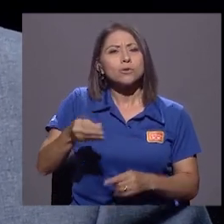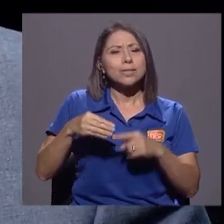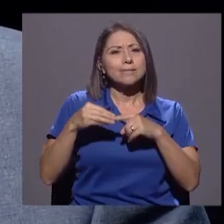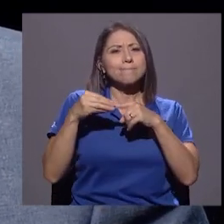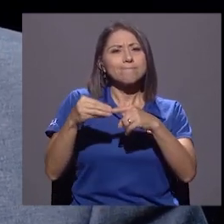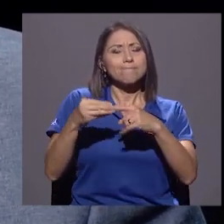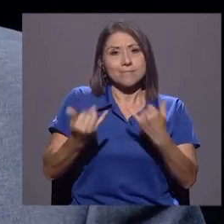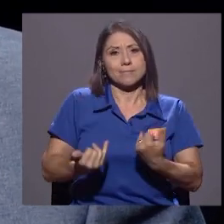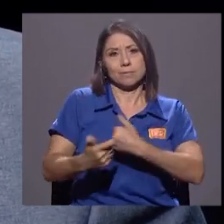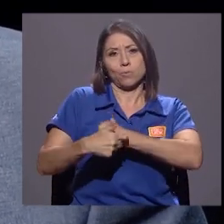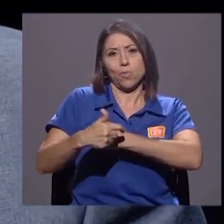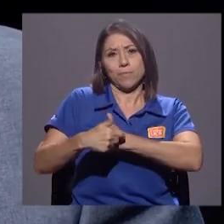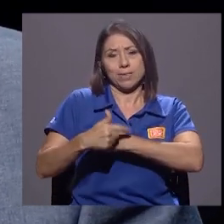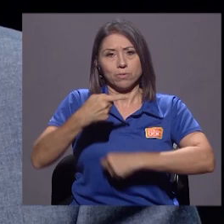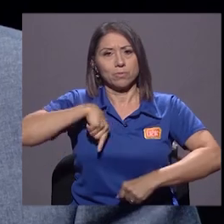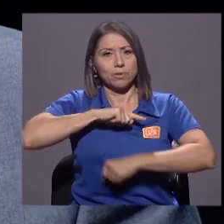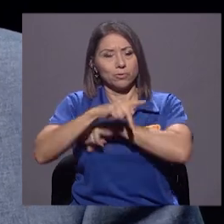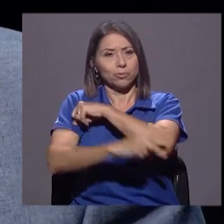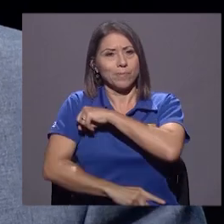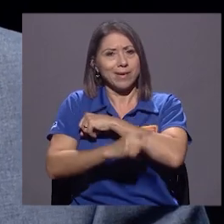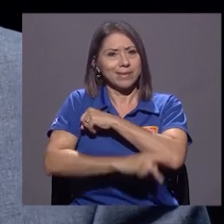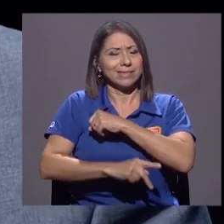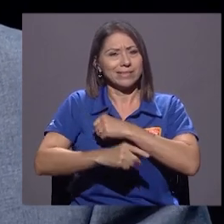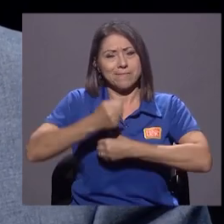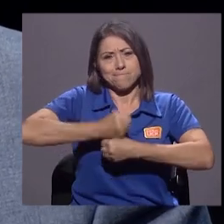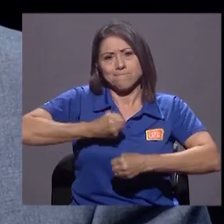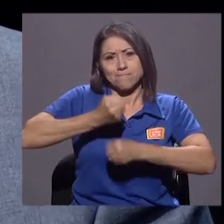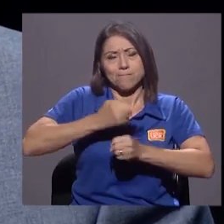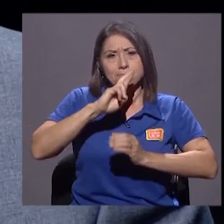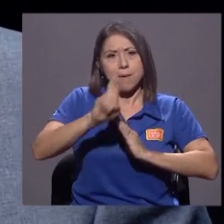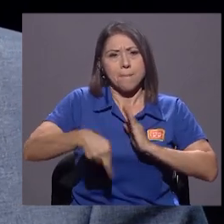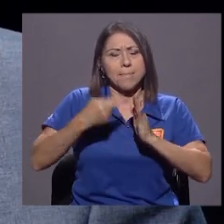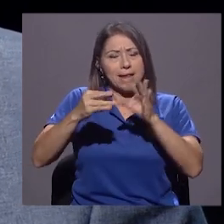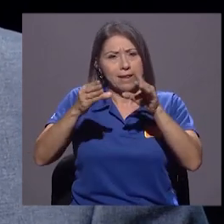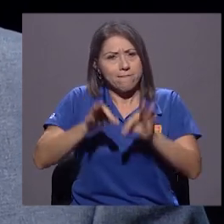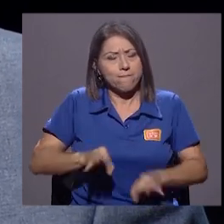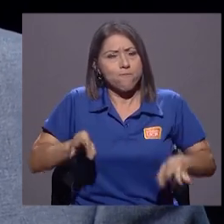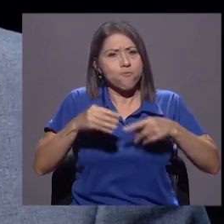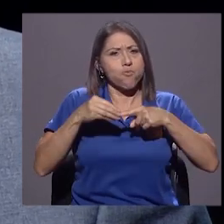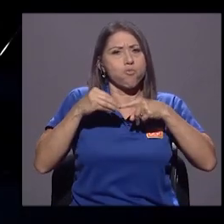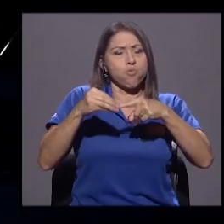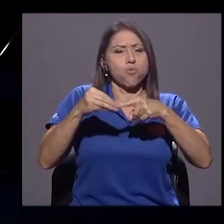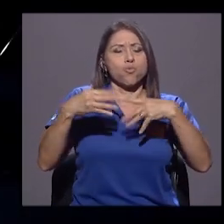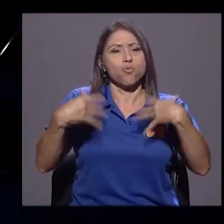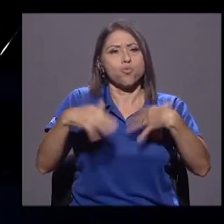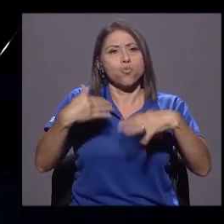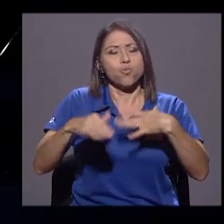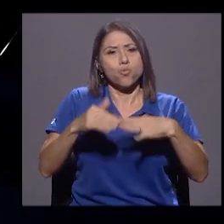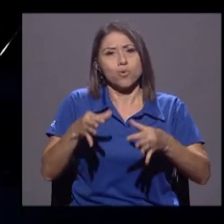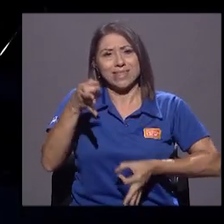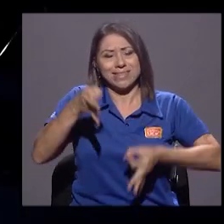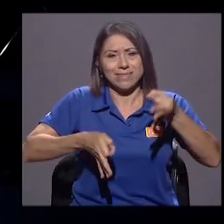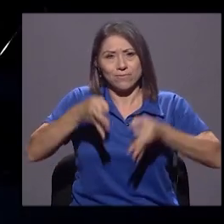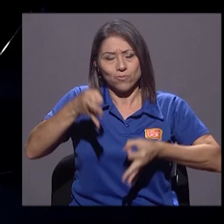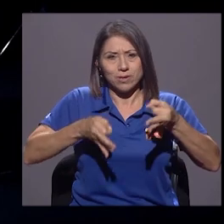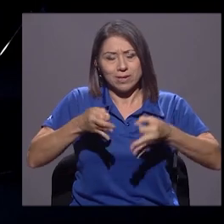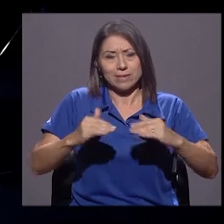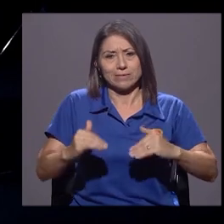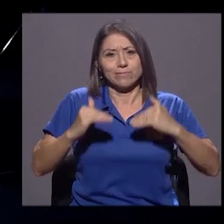que vive nuestro país es el papel fundamental y protagónico que tiene el Tribunal Supremo de Elecciones, fortalezas y debilidades.